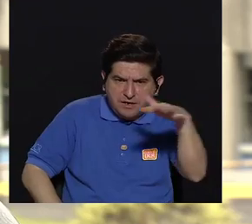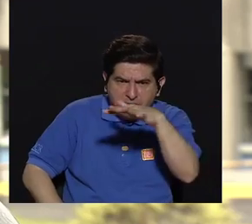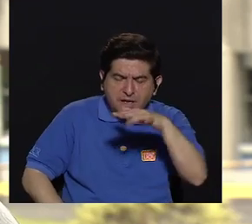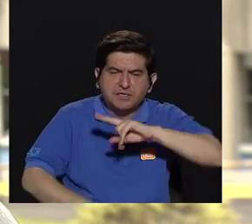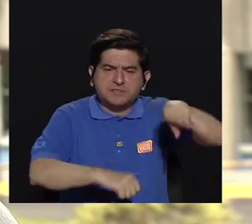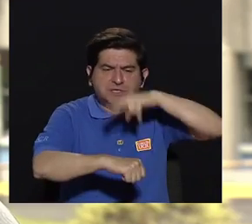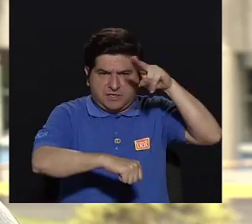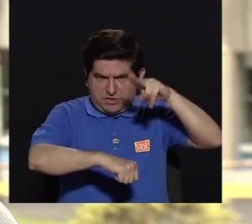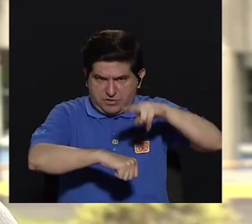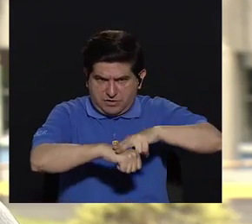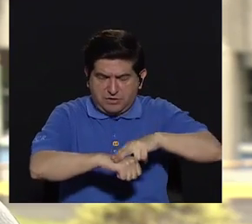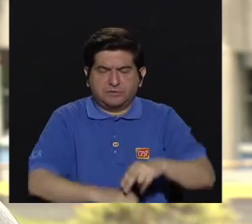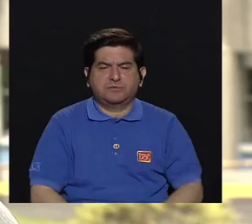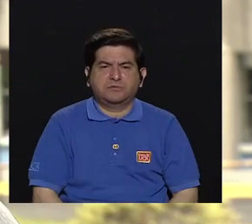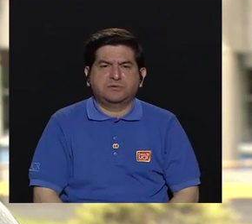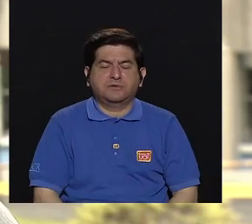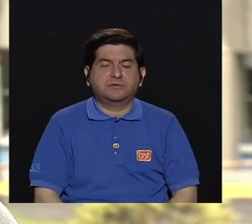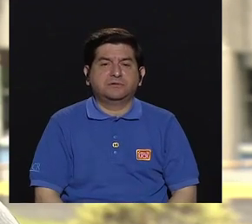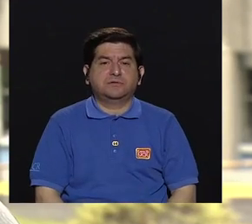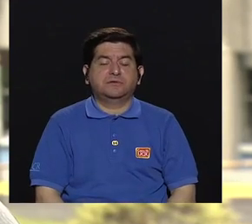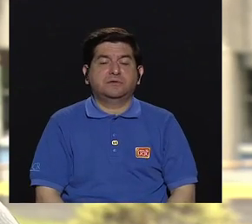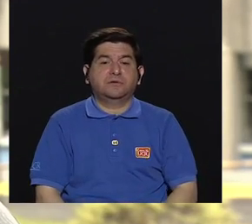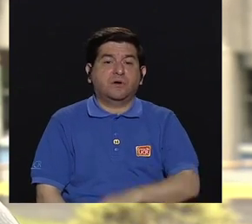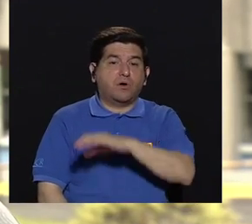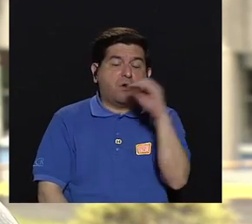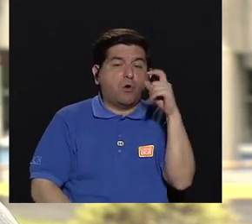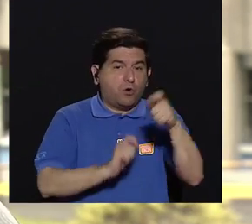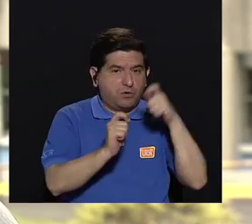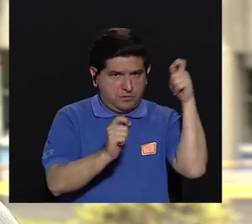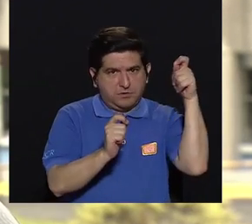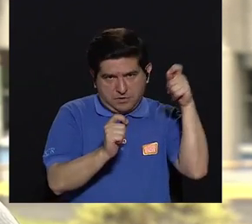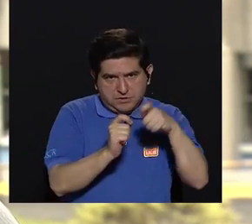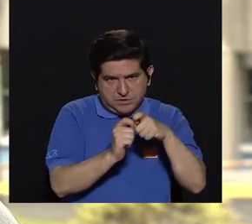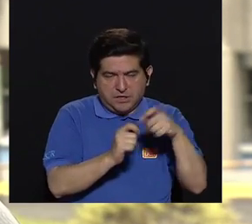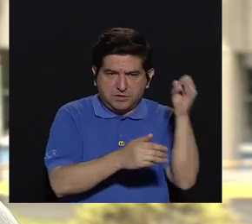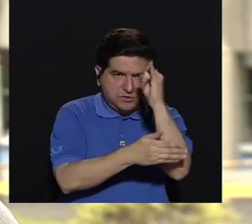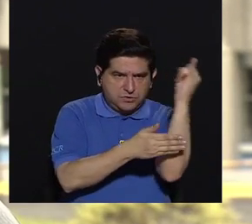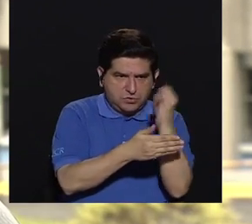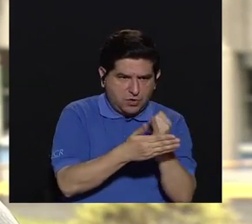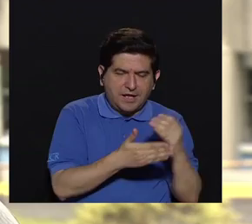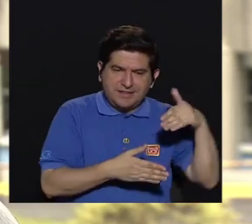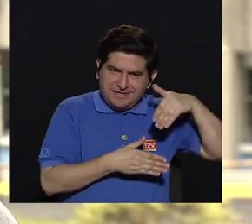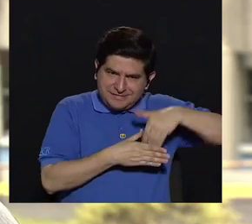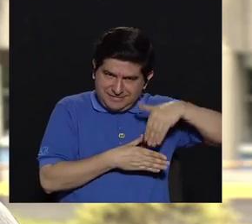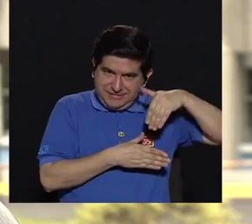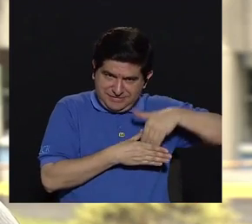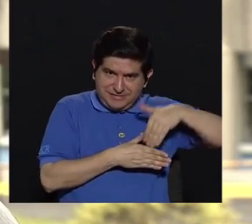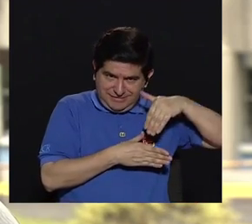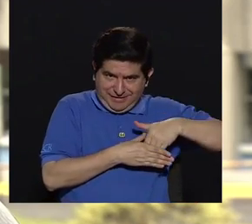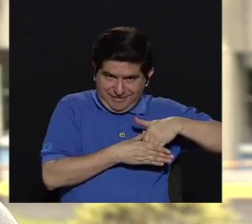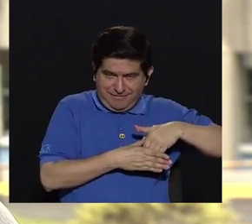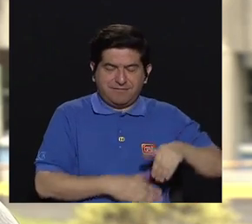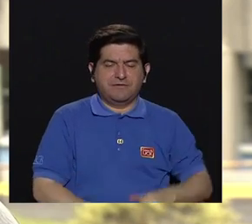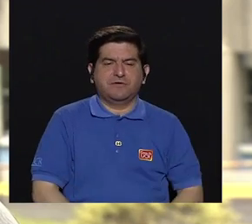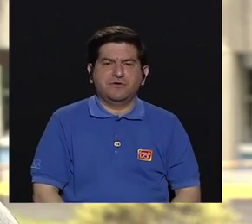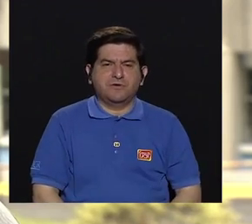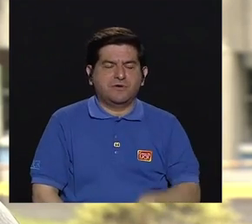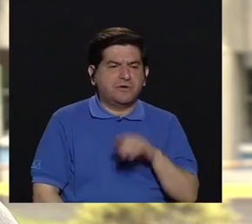paisaje, con lo natural y ya propiamente el diseño interno y